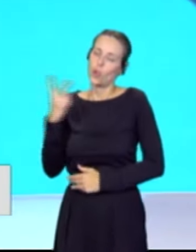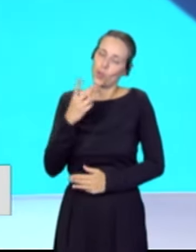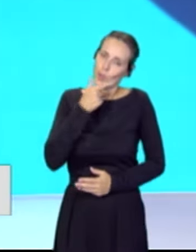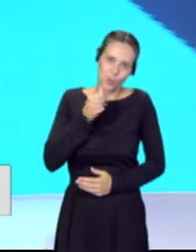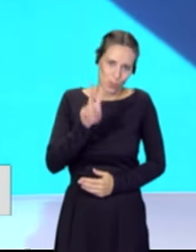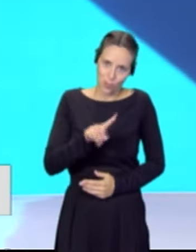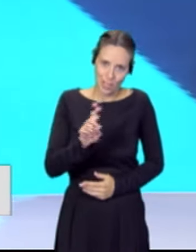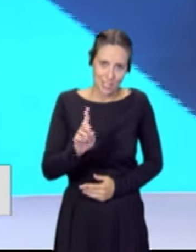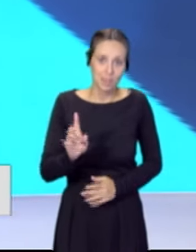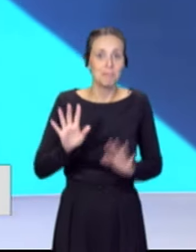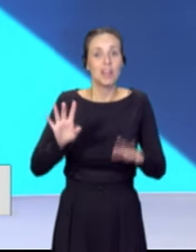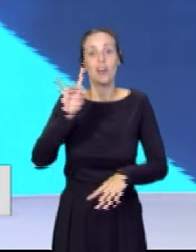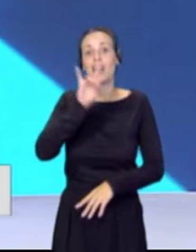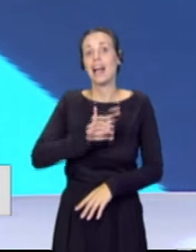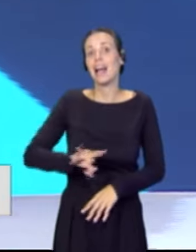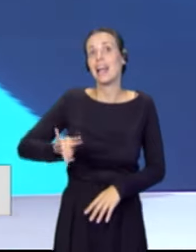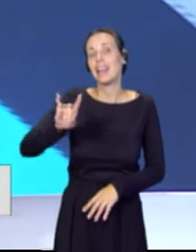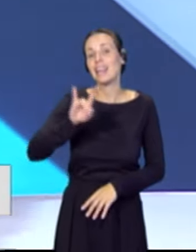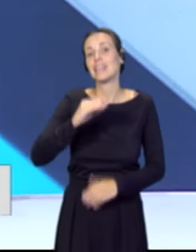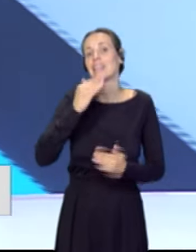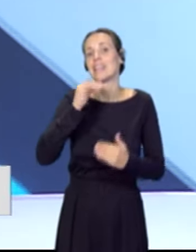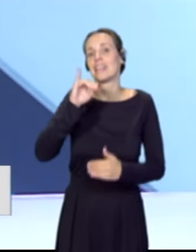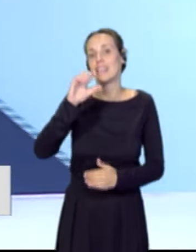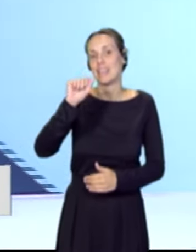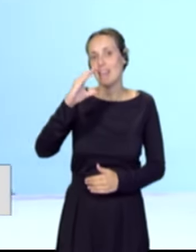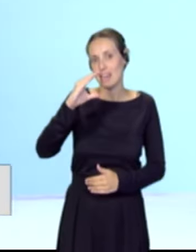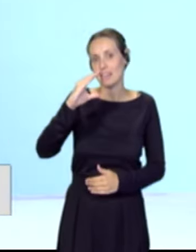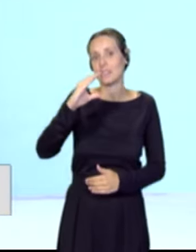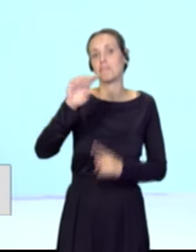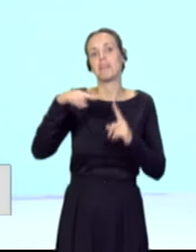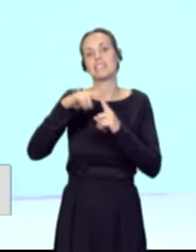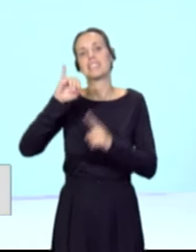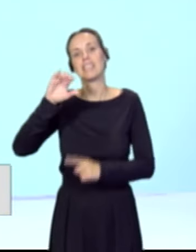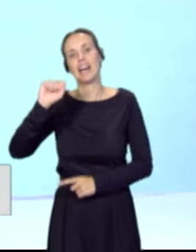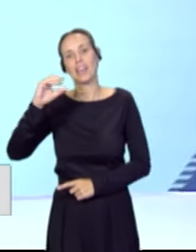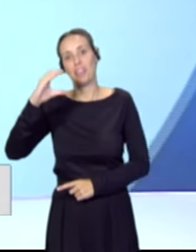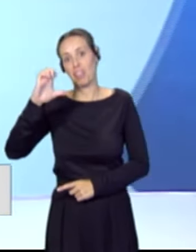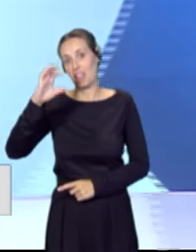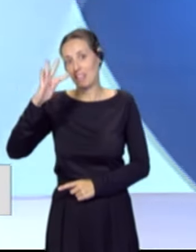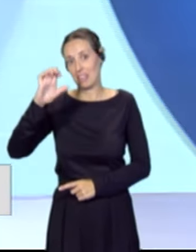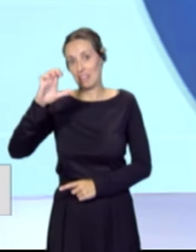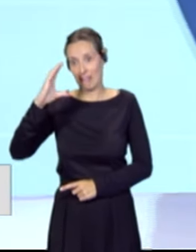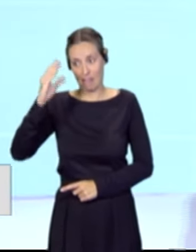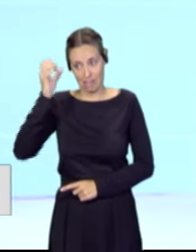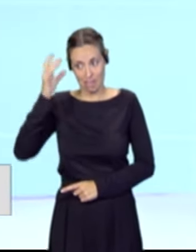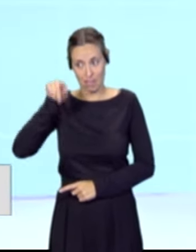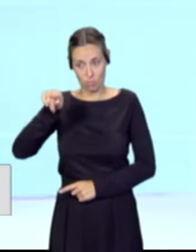pero que Canarias, gracias a los esfuerzos del IAC y la iniciativa IAC-TEC, que se inició por